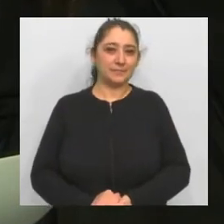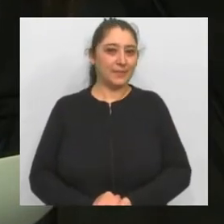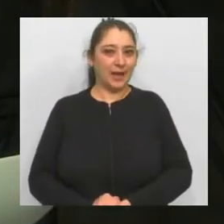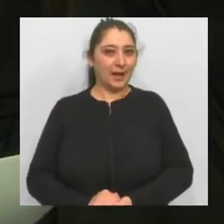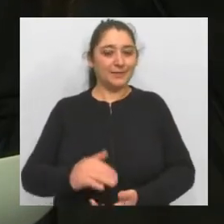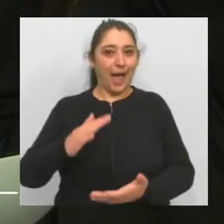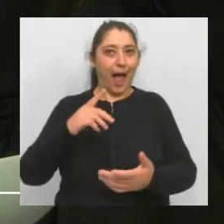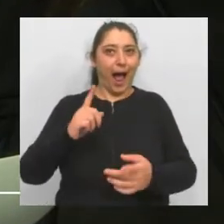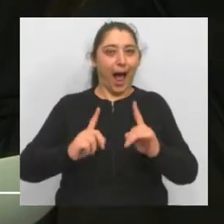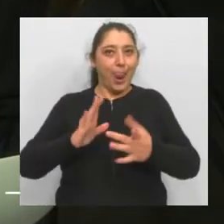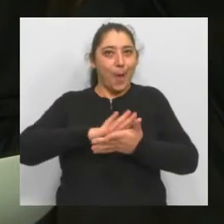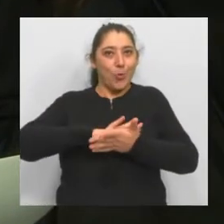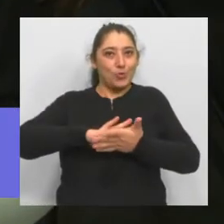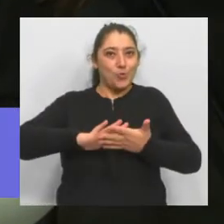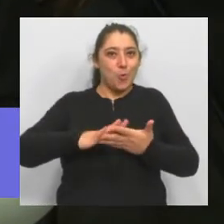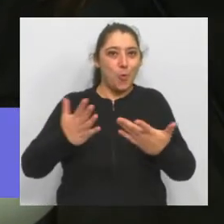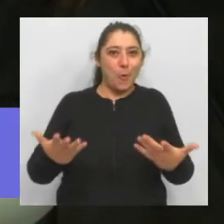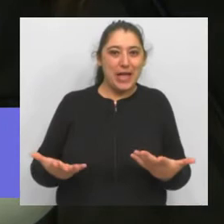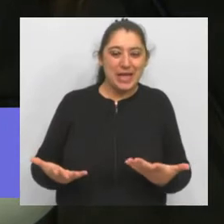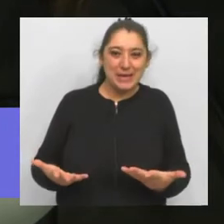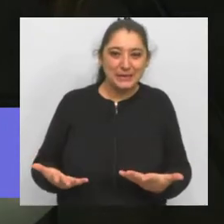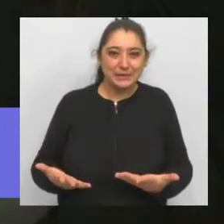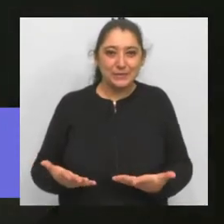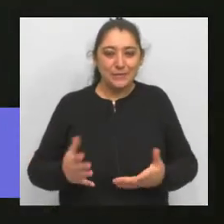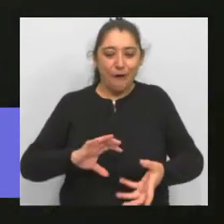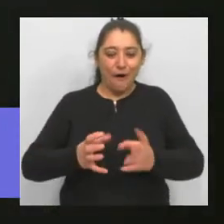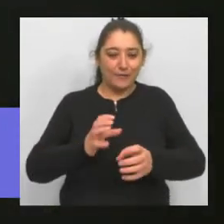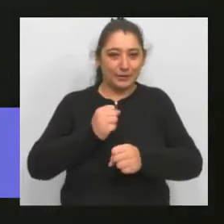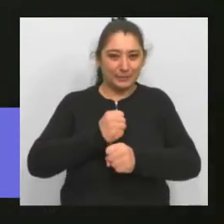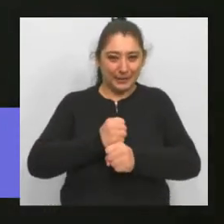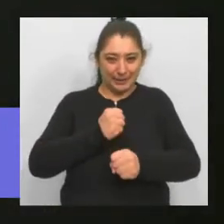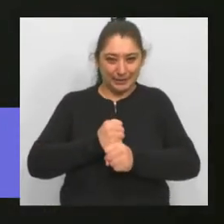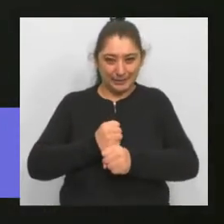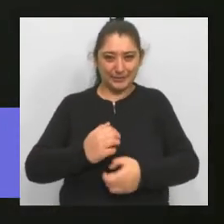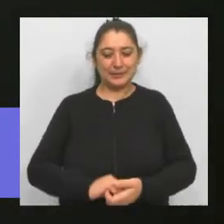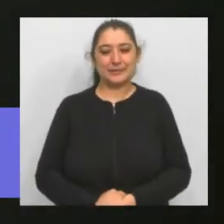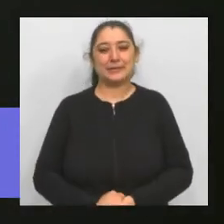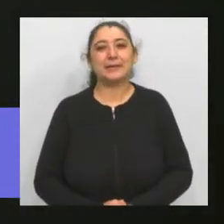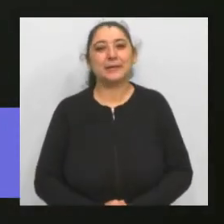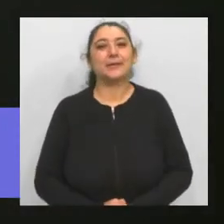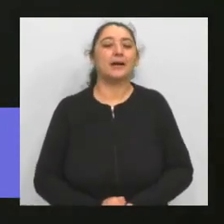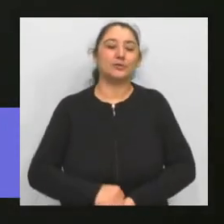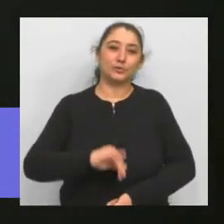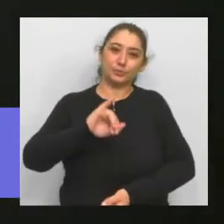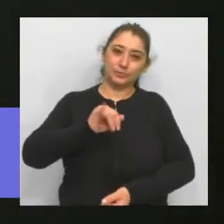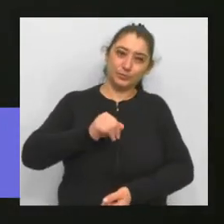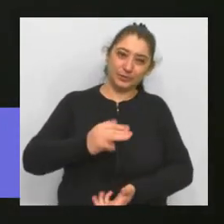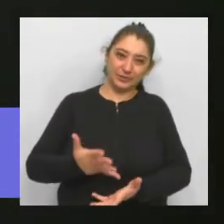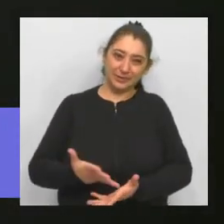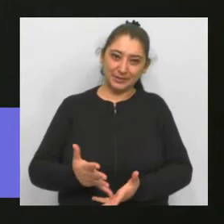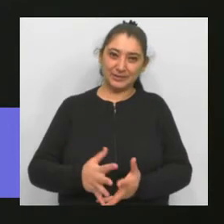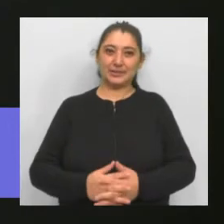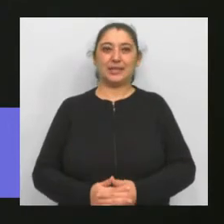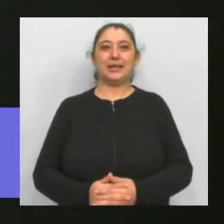desafío también, ¿no? Y bueno, por ejemplo, una posibilidad que se nos ha abierto como particular, porque terminé